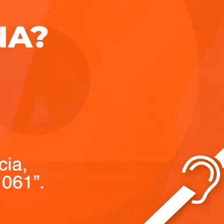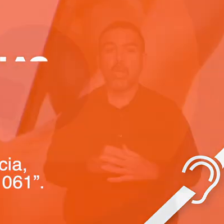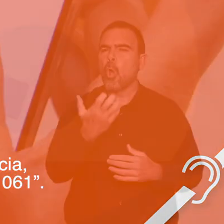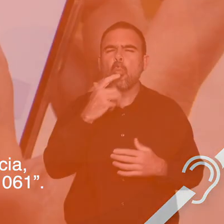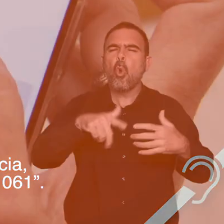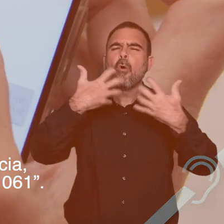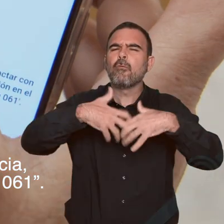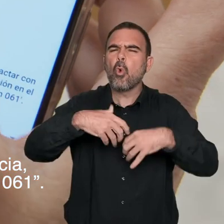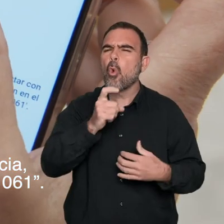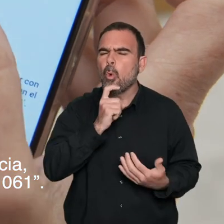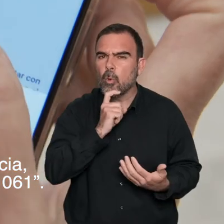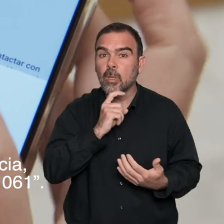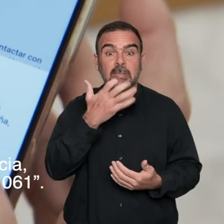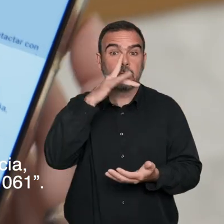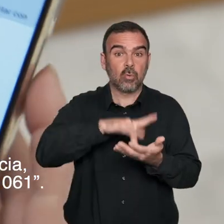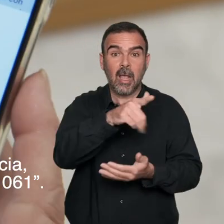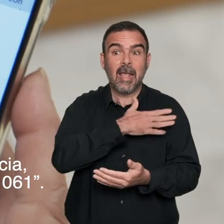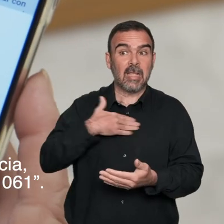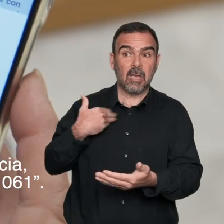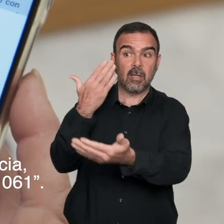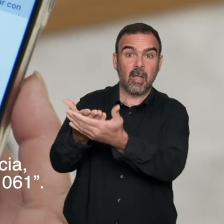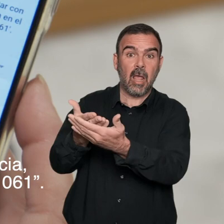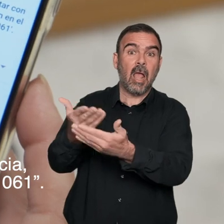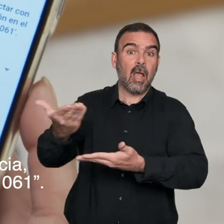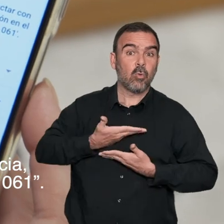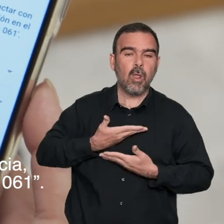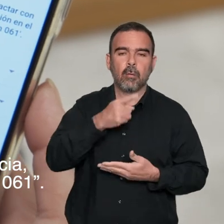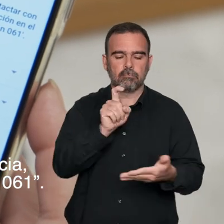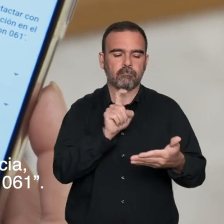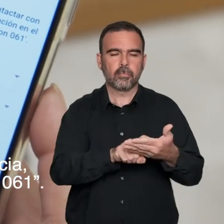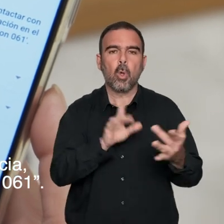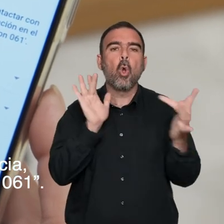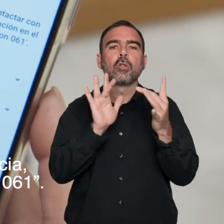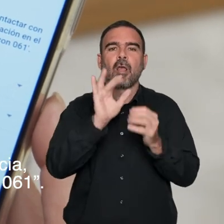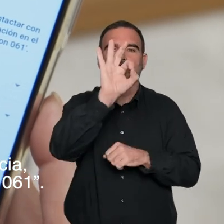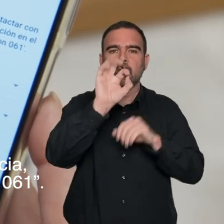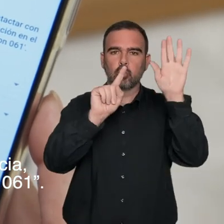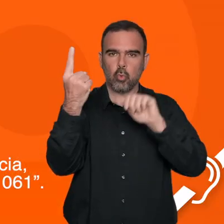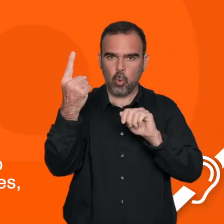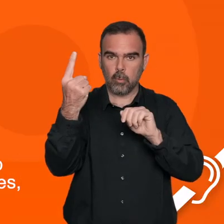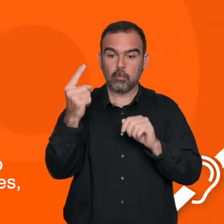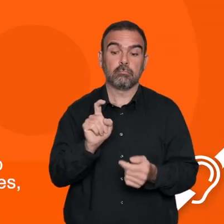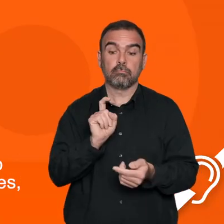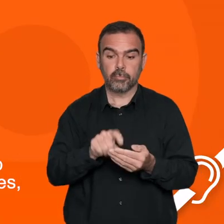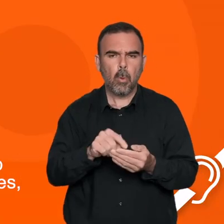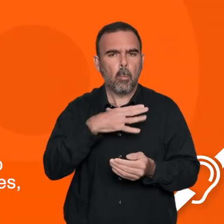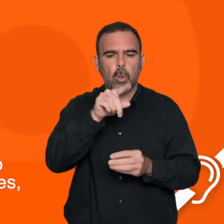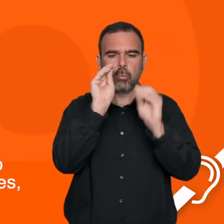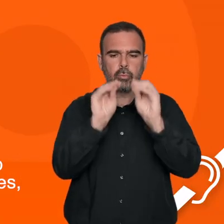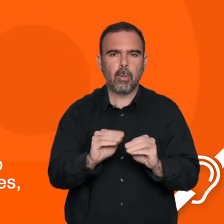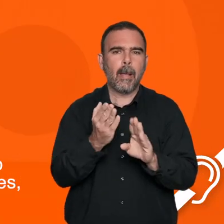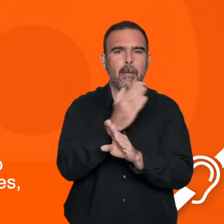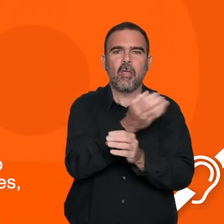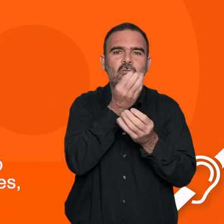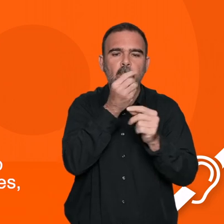Para poder reportar una emergencia, pulsa en el icono de Contactar con 061. Podrás